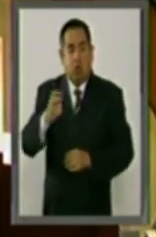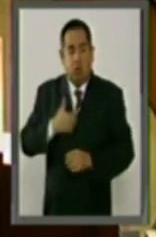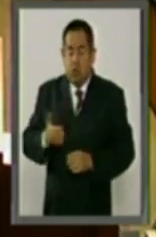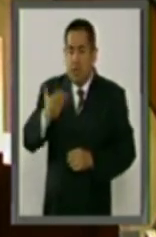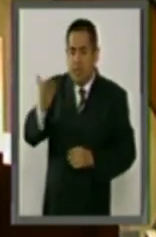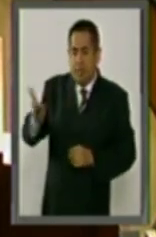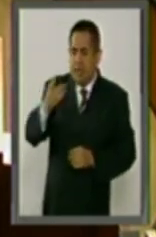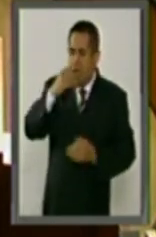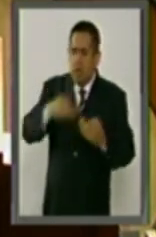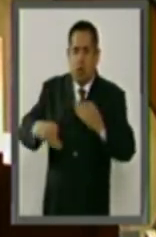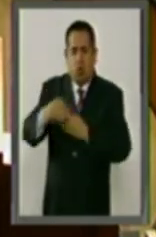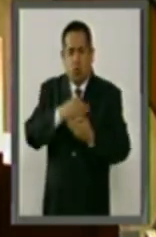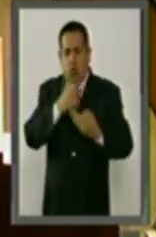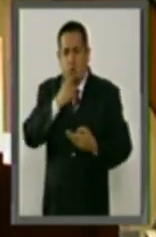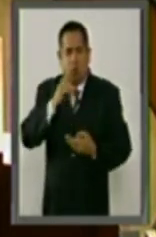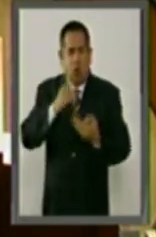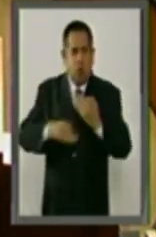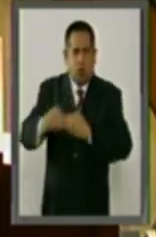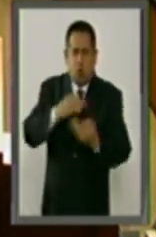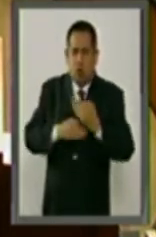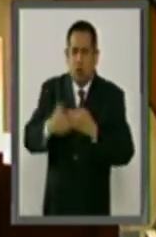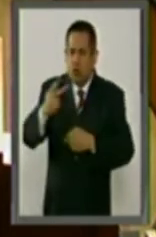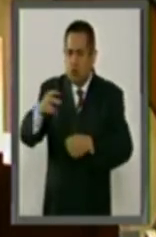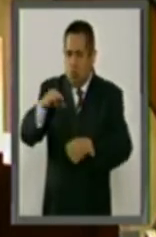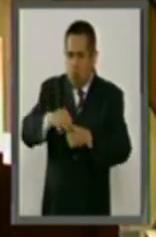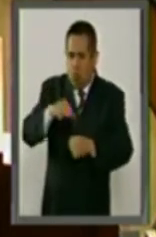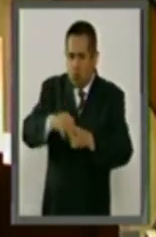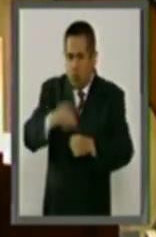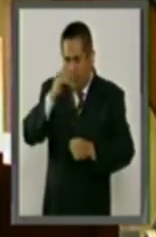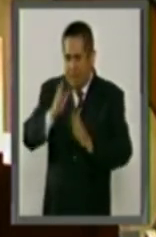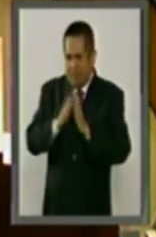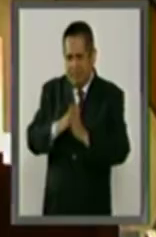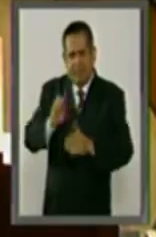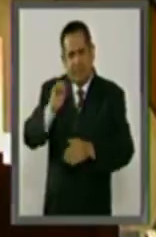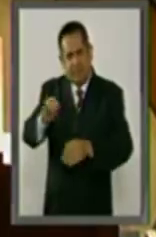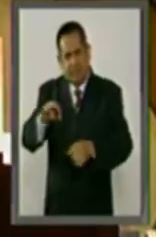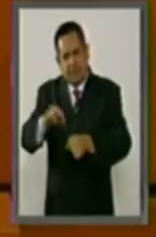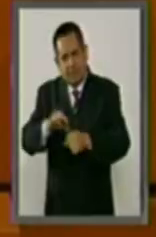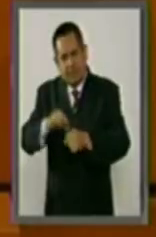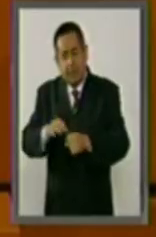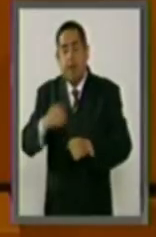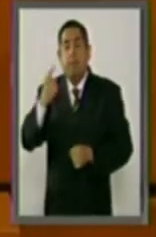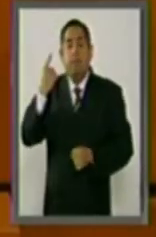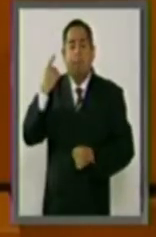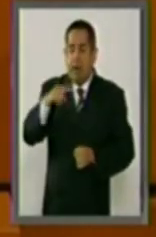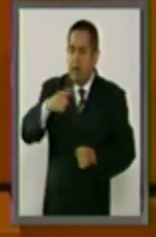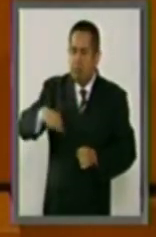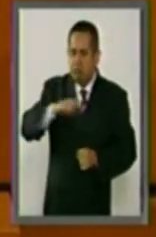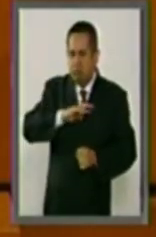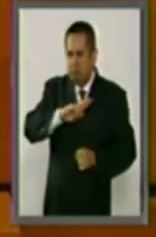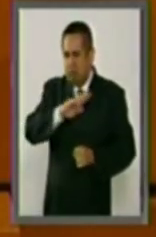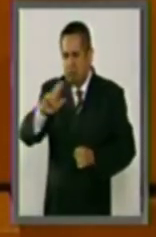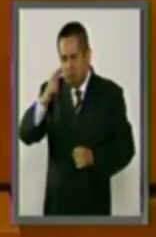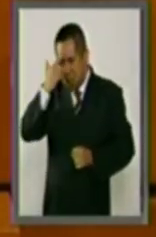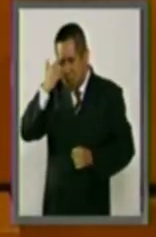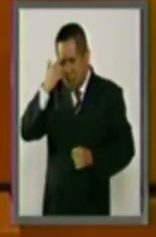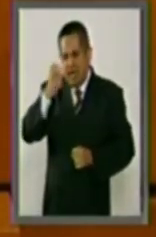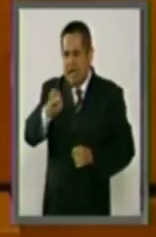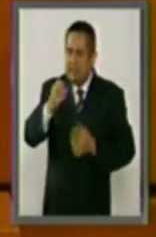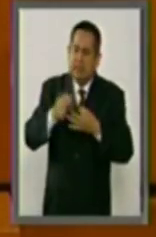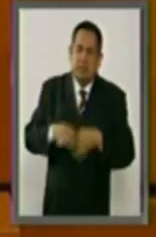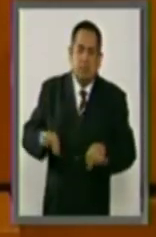pedirles a todas y a todos ustedes su voto a favor de este dictamen para conmemorar este importante